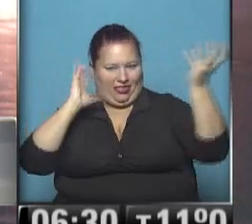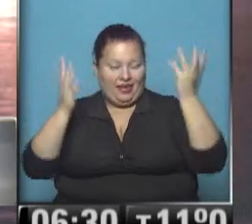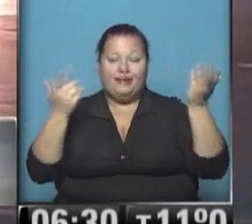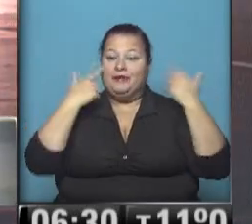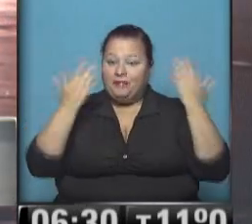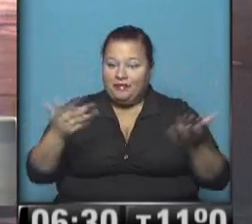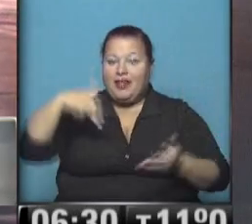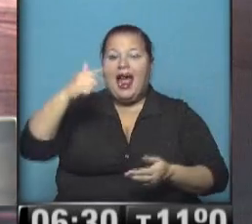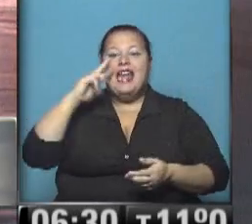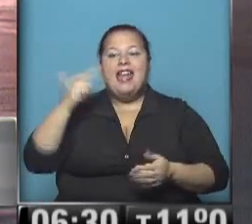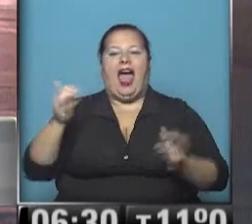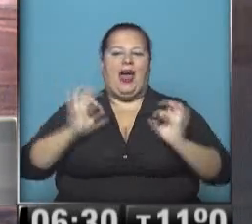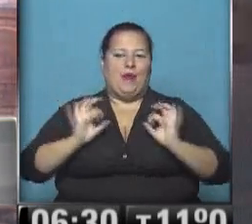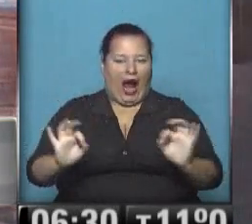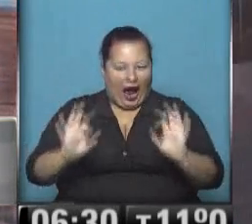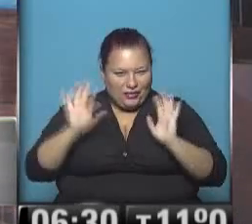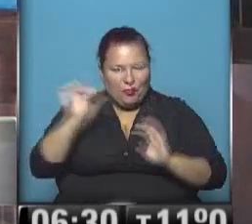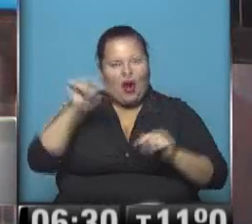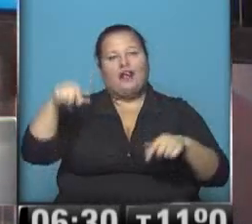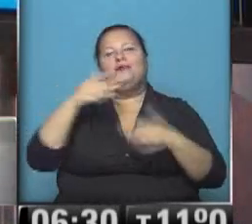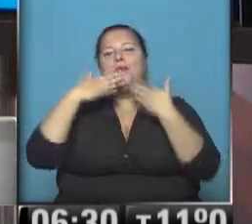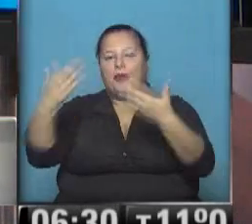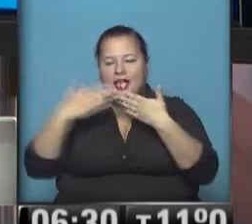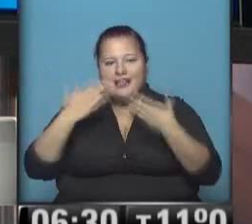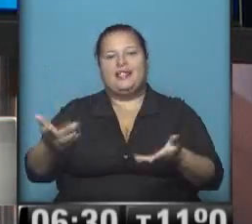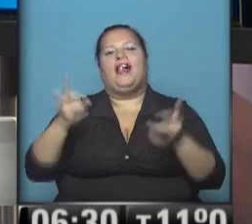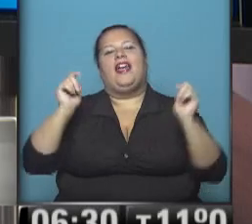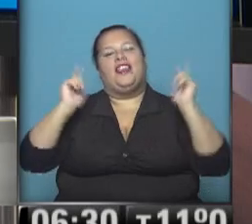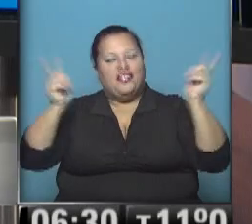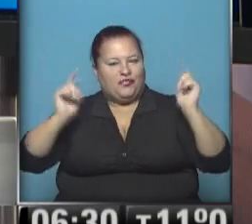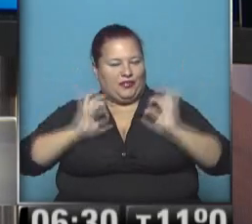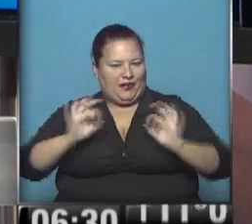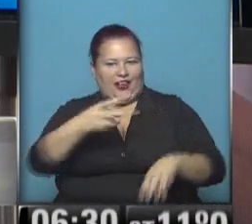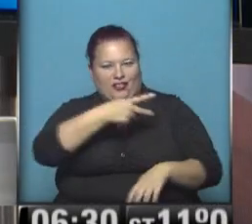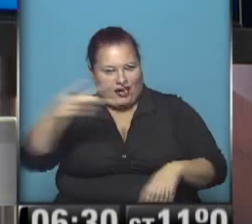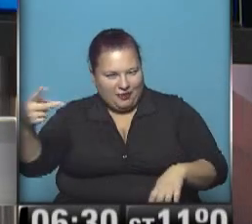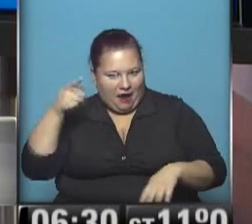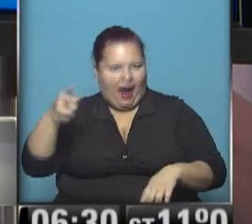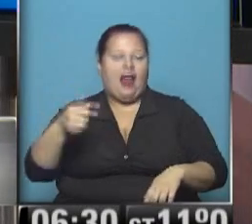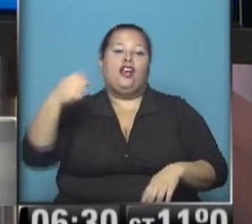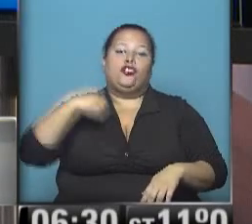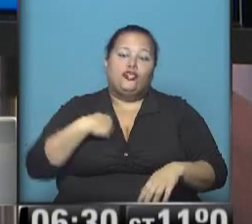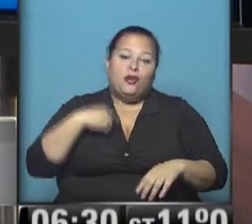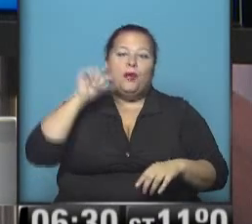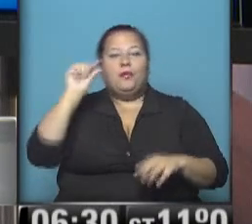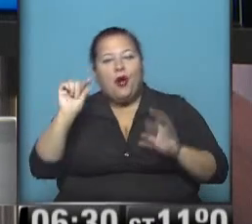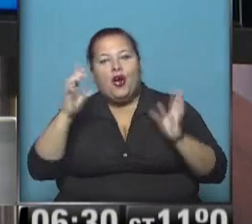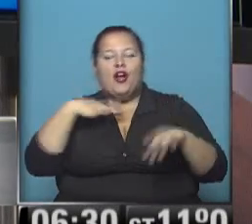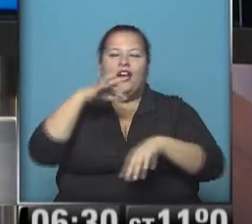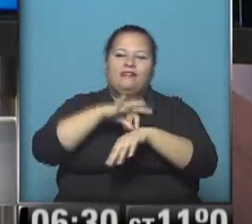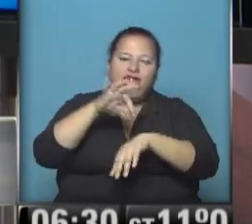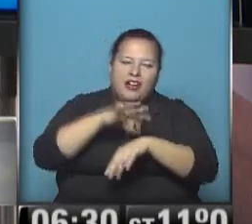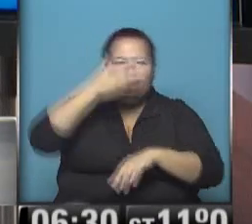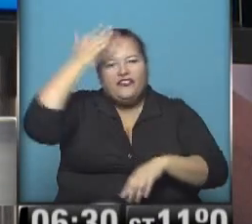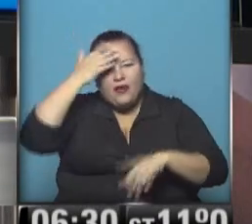verán, nadie se ha tomado unos días de vacaciones, le mandamos un beso muy grande que pueda disfrutar estas dos semanitas de vacaciones yo con alguna nanita y con